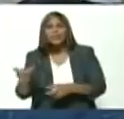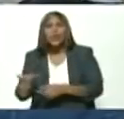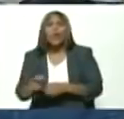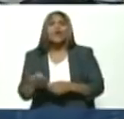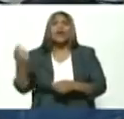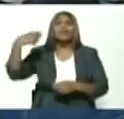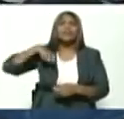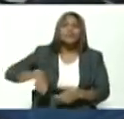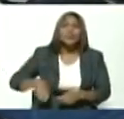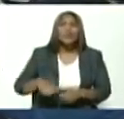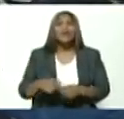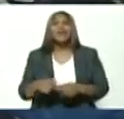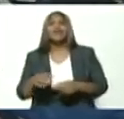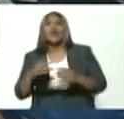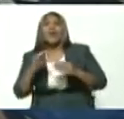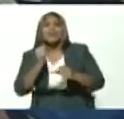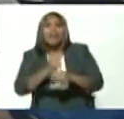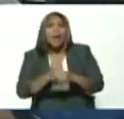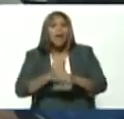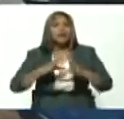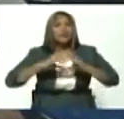salario, estabilidad laboral,